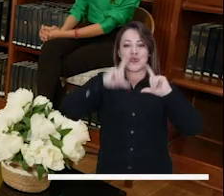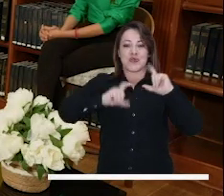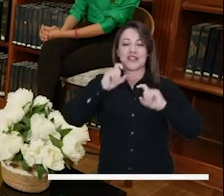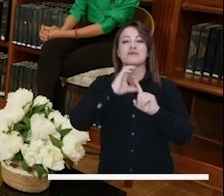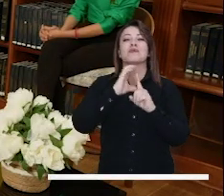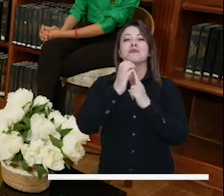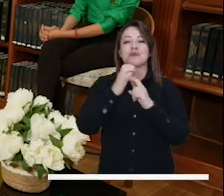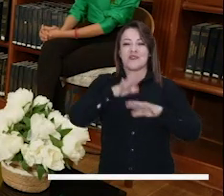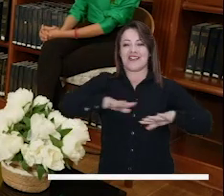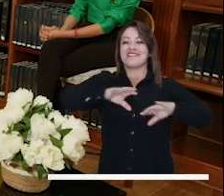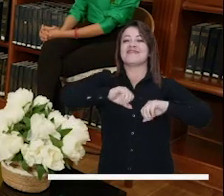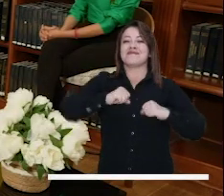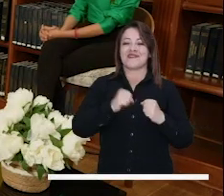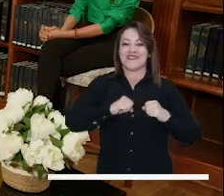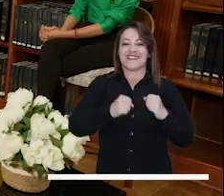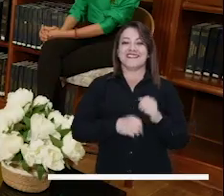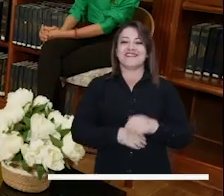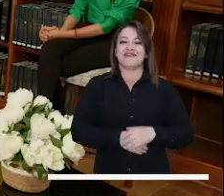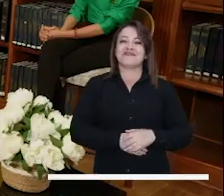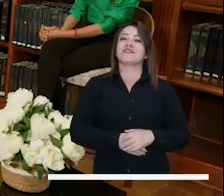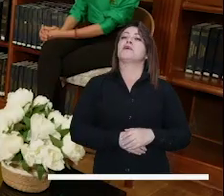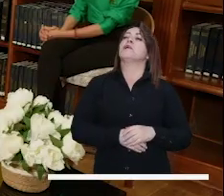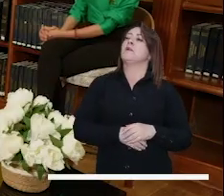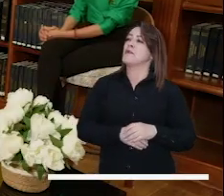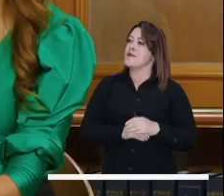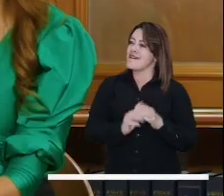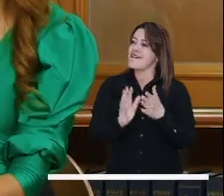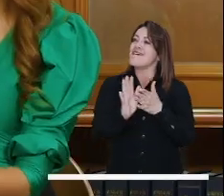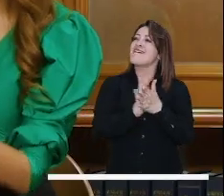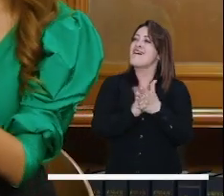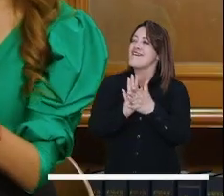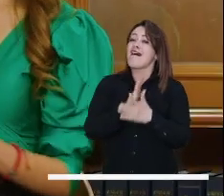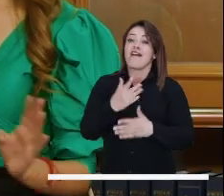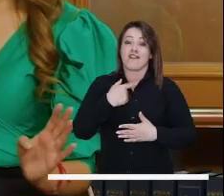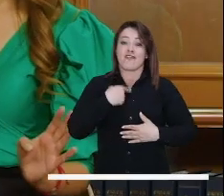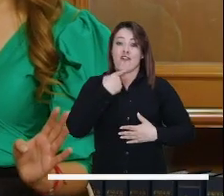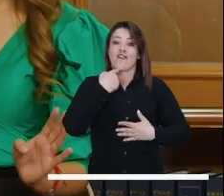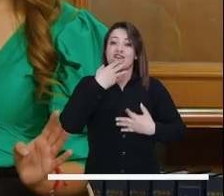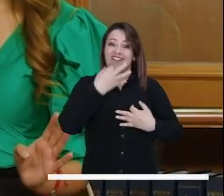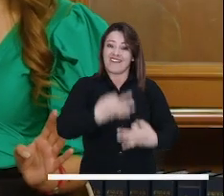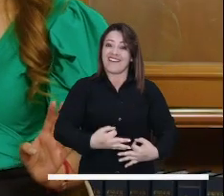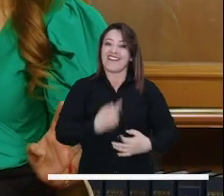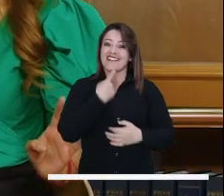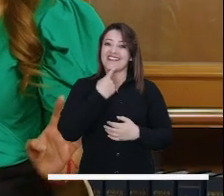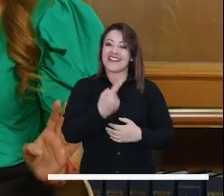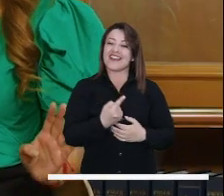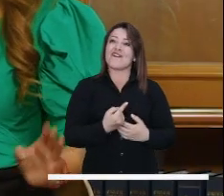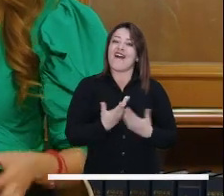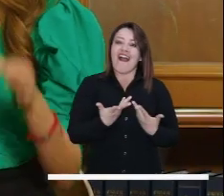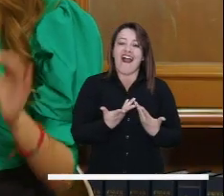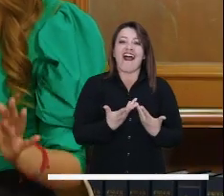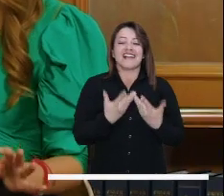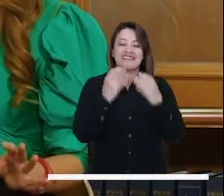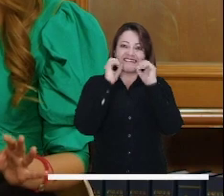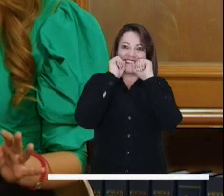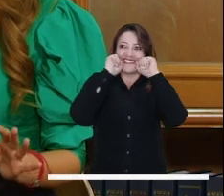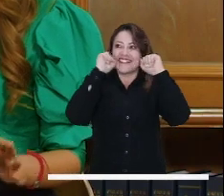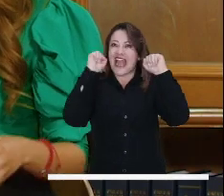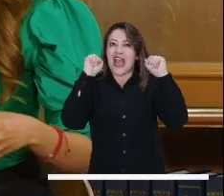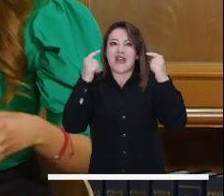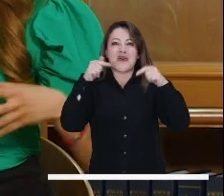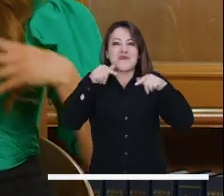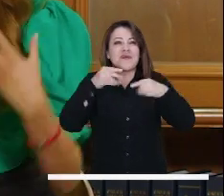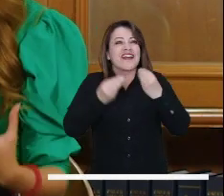y del turismo cultural de nuestra capital de la República. Con todo lo que ustedes dijeron hoy, yo les confieso la verdad que quedé antojada